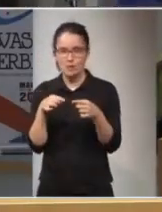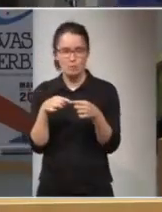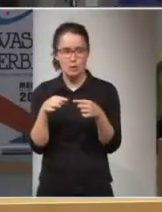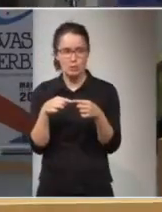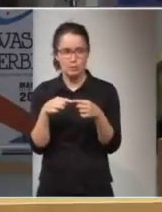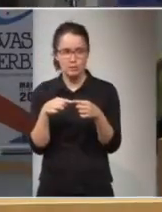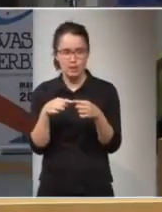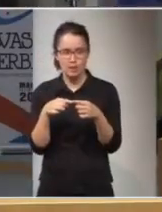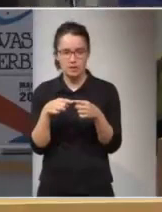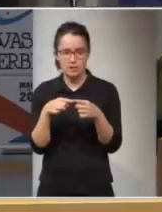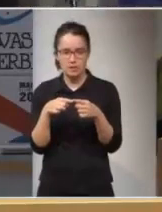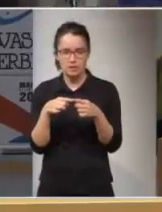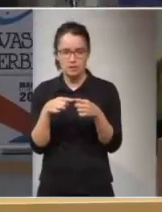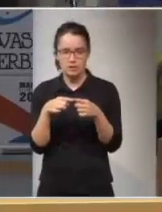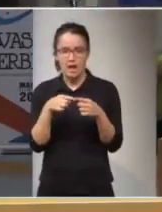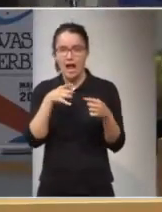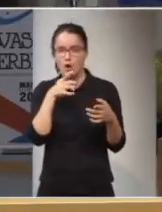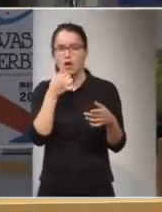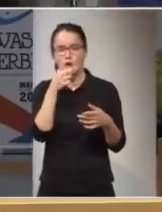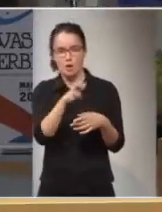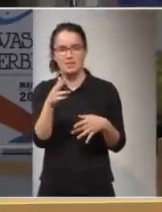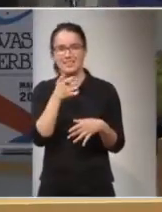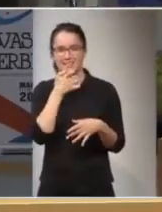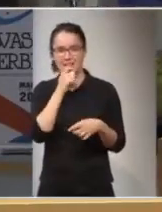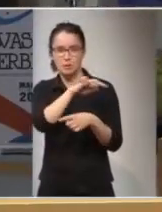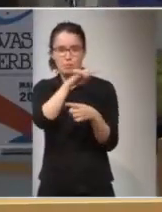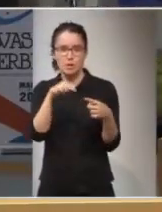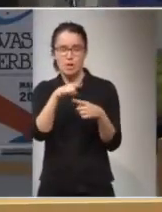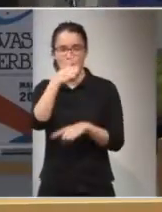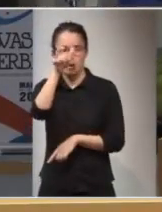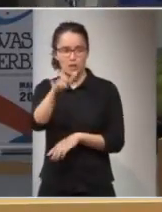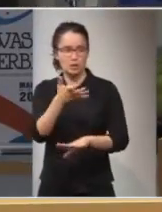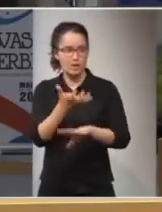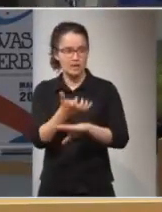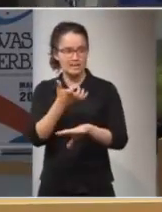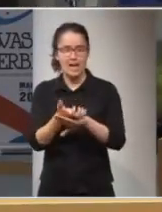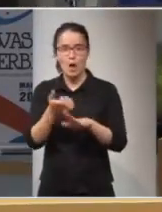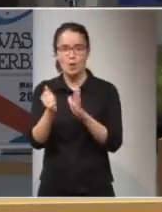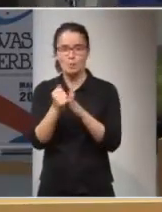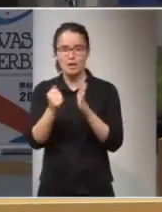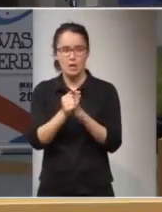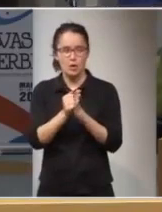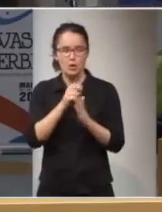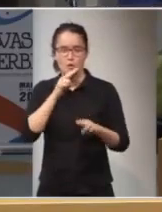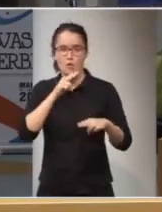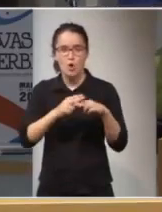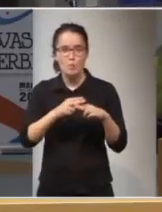sí, ahora, ahora, Michelle lo dice en inglés. Primero, uno descarga una aplicación que se llama